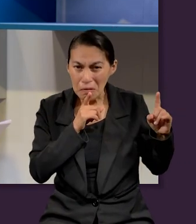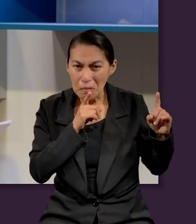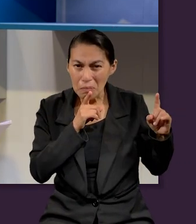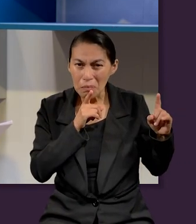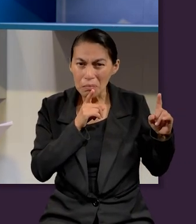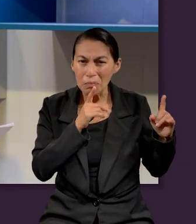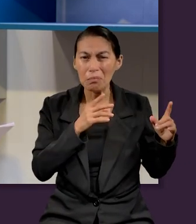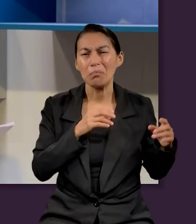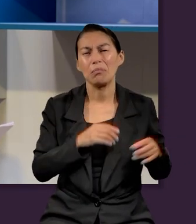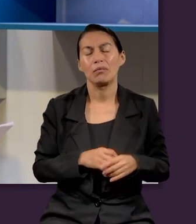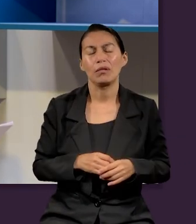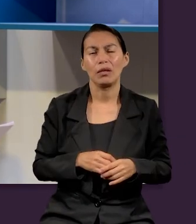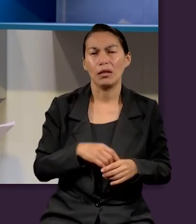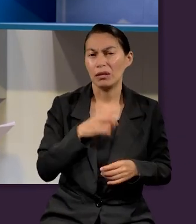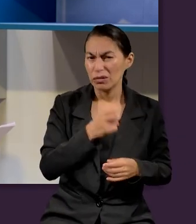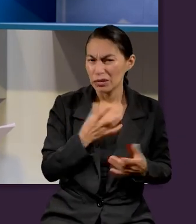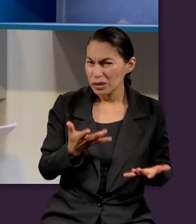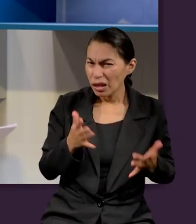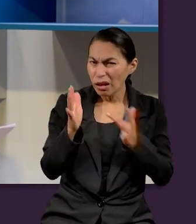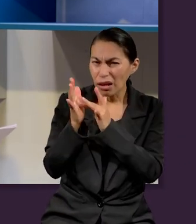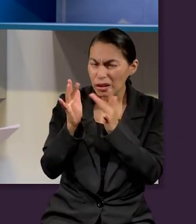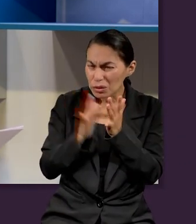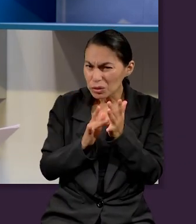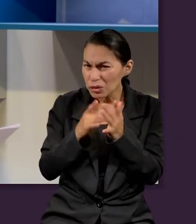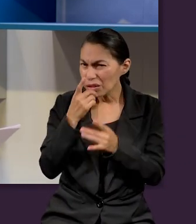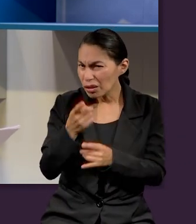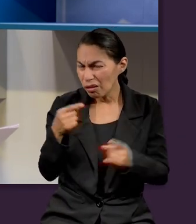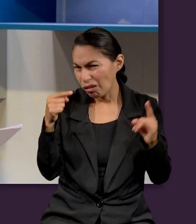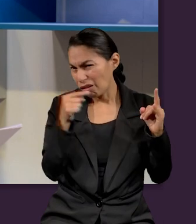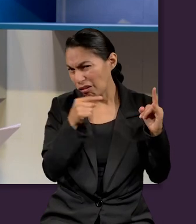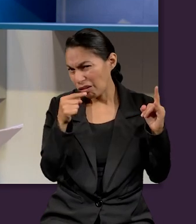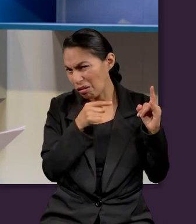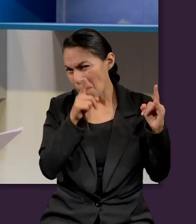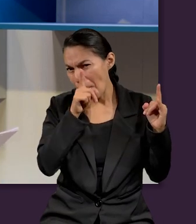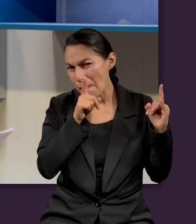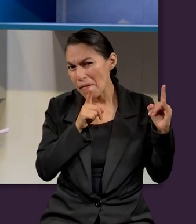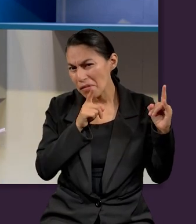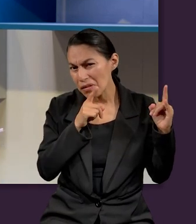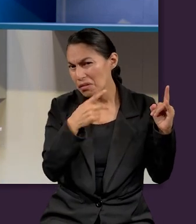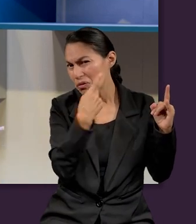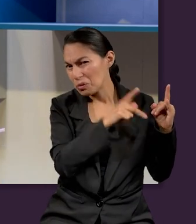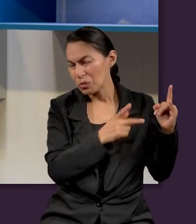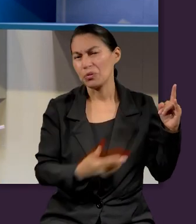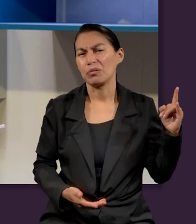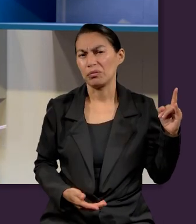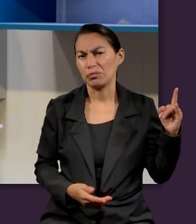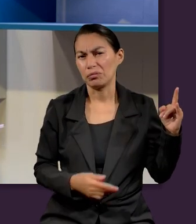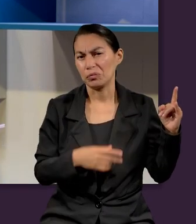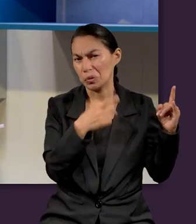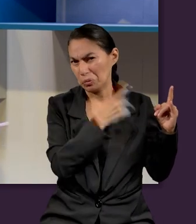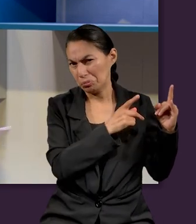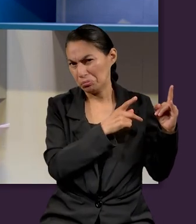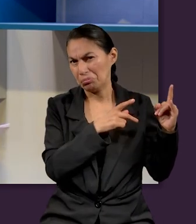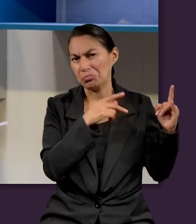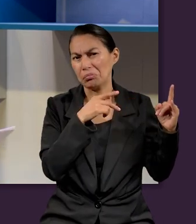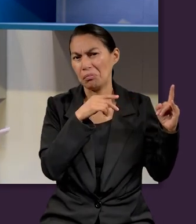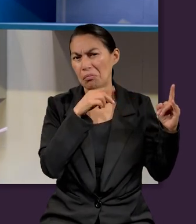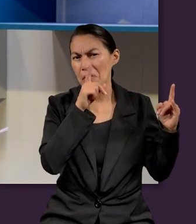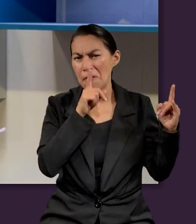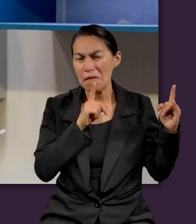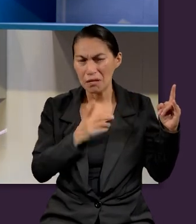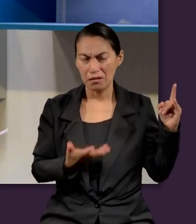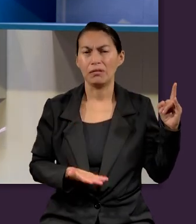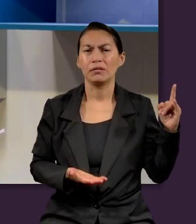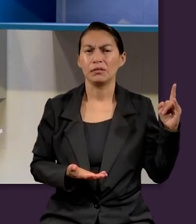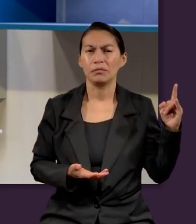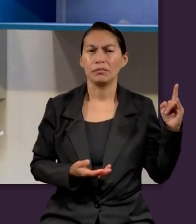calumniador. Y cuando el Señor Jesús dijo, cuando el diablo dice mentiras, de suyo habla porque es mentiroso. Padre de